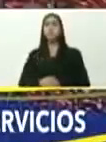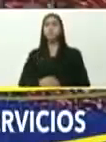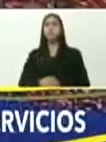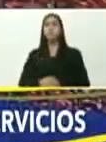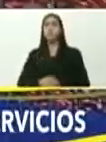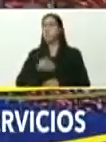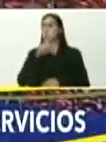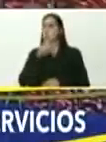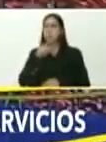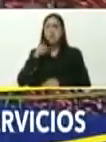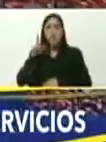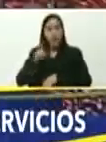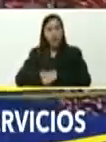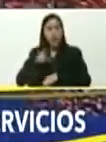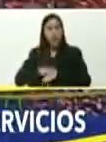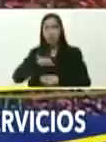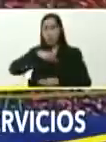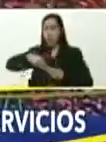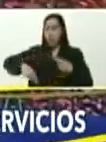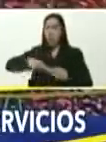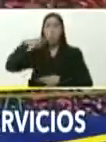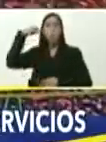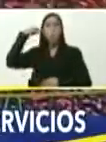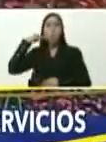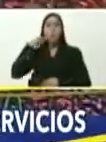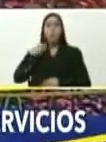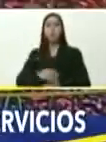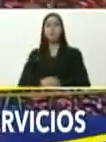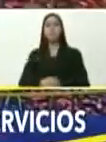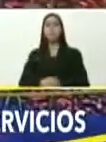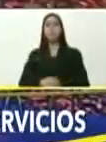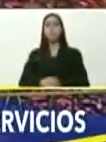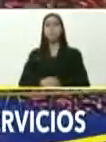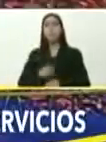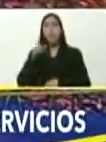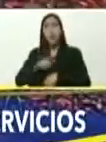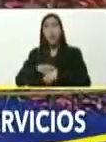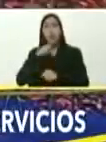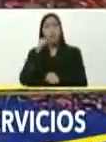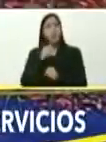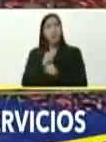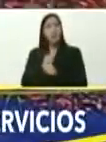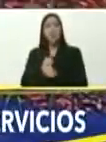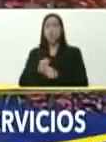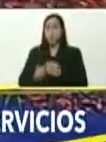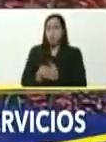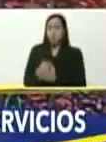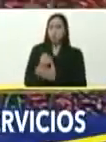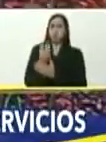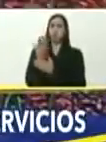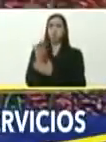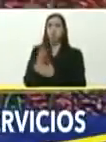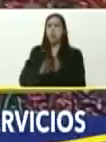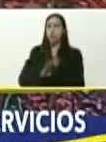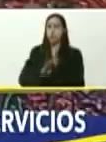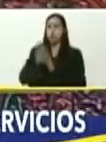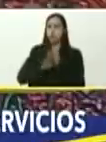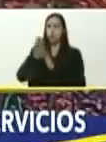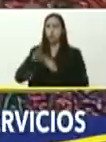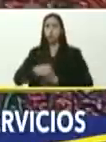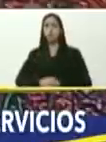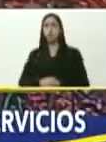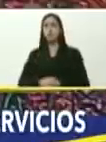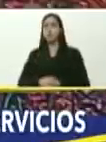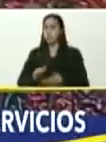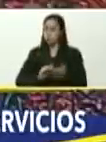más bonita, de toda la revolución bolivariana, porque es una etapa de trabajo, de florecimiento, de crecimiento, de